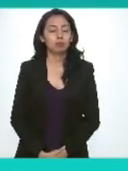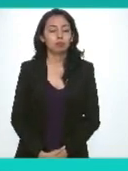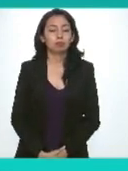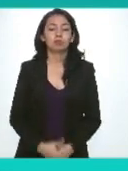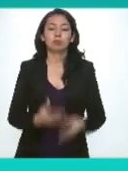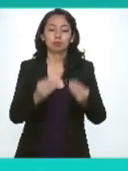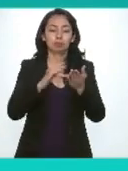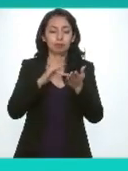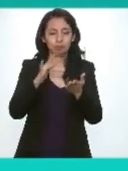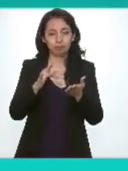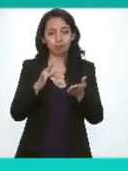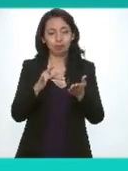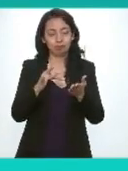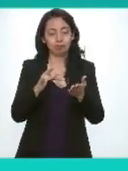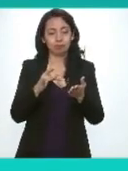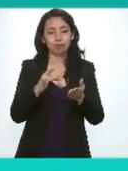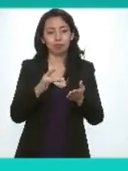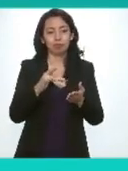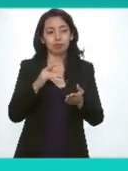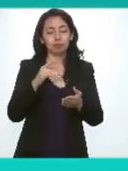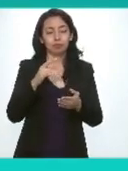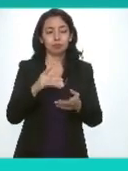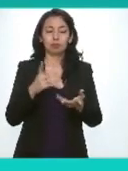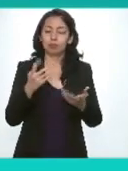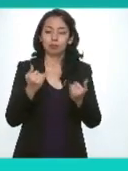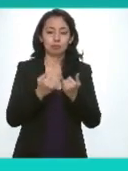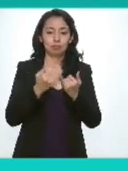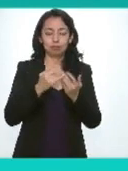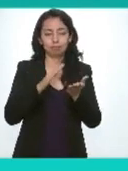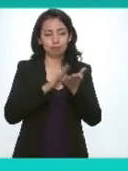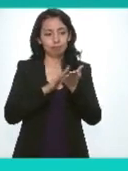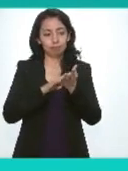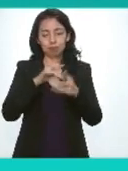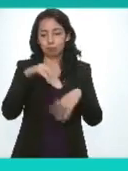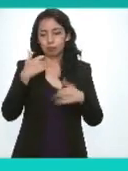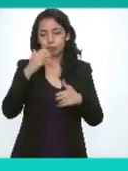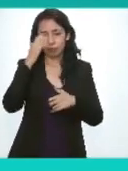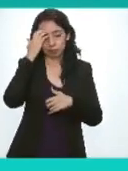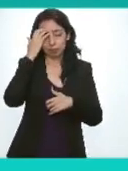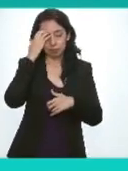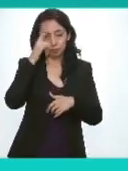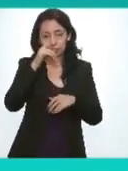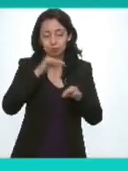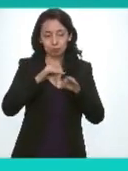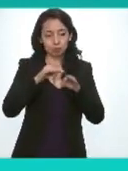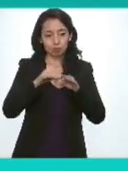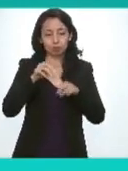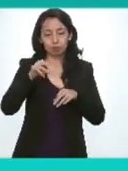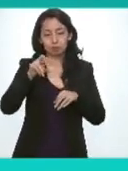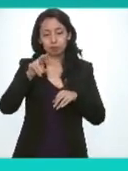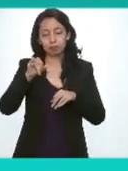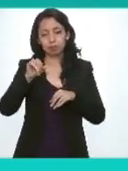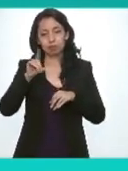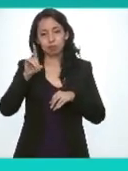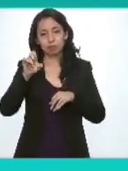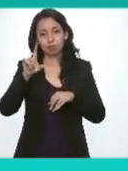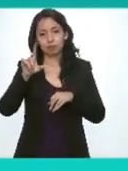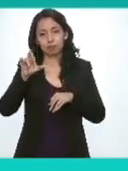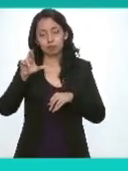muchas gracias muchas gracias también y un amplio reconocimiento comisionada María del Carmen Nava